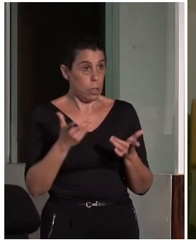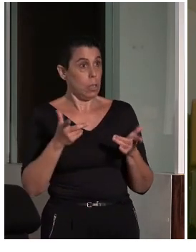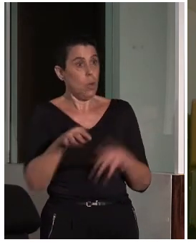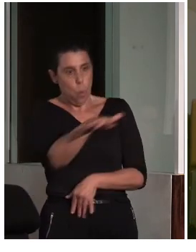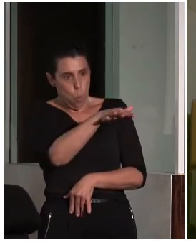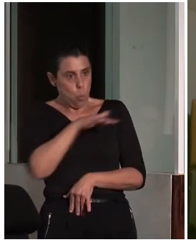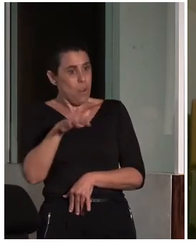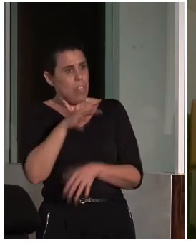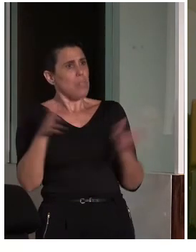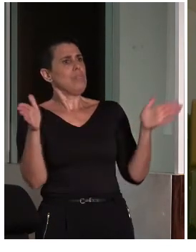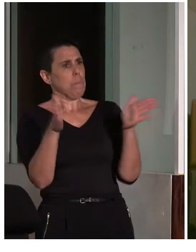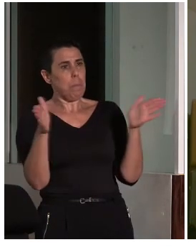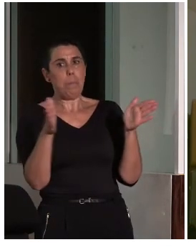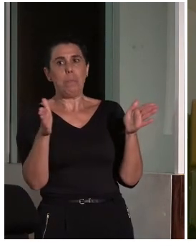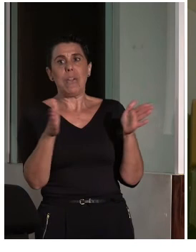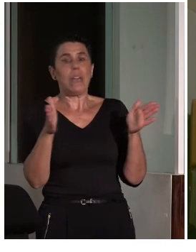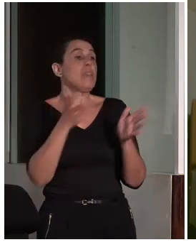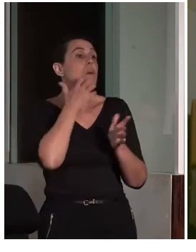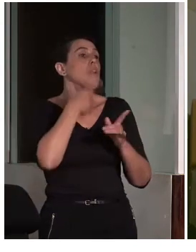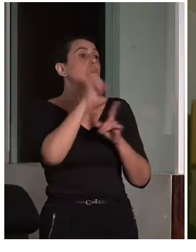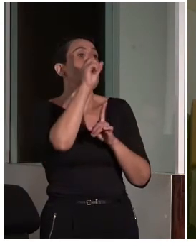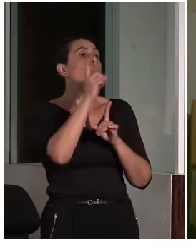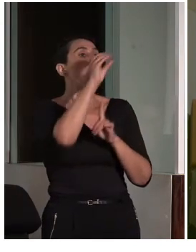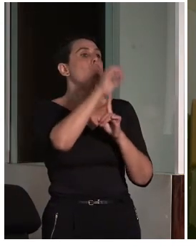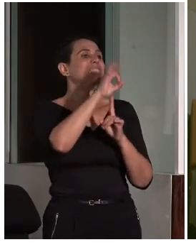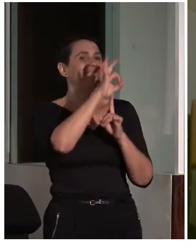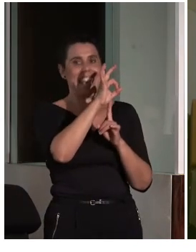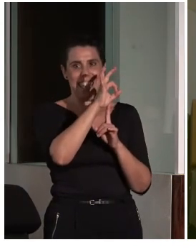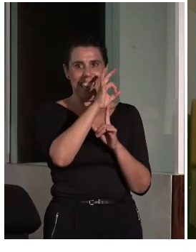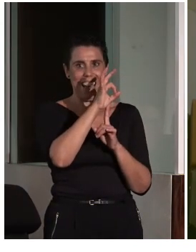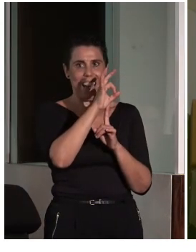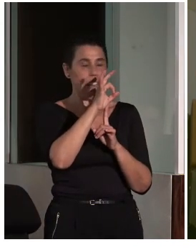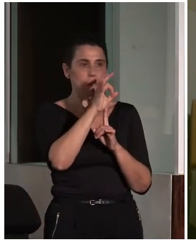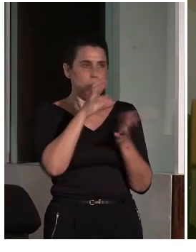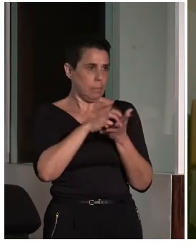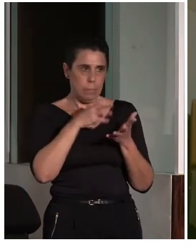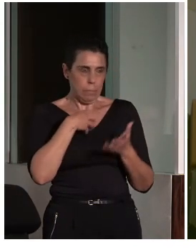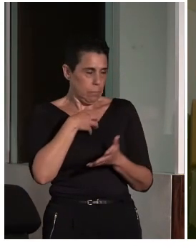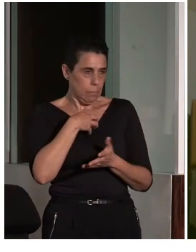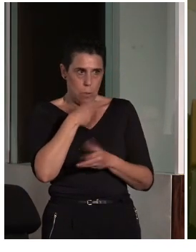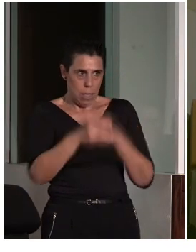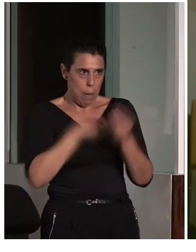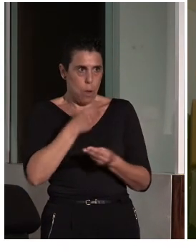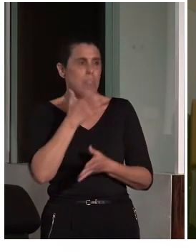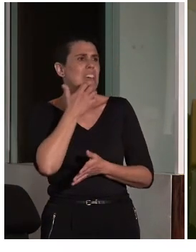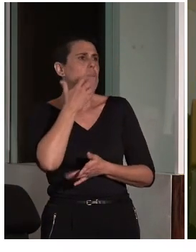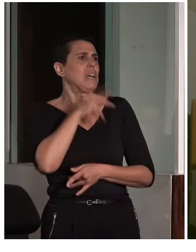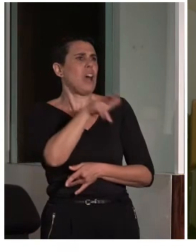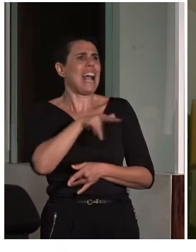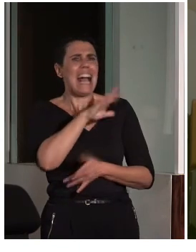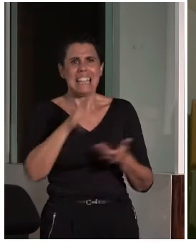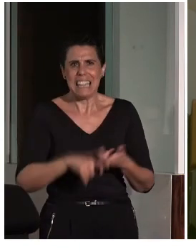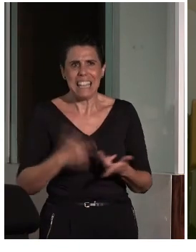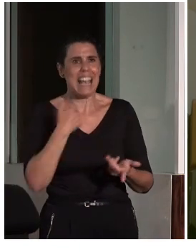reducido que pudiéramos tener de una señal, de un hito, no nos cabía el castellano, el inglés, los